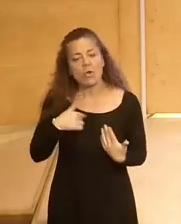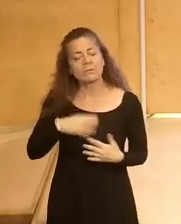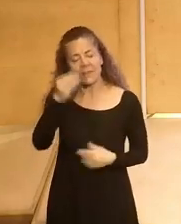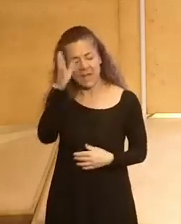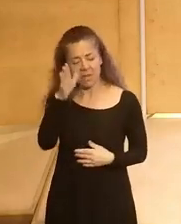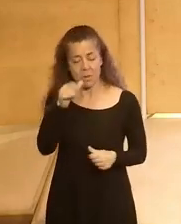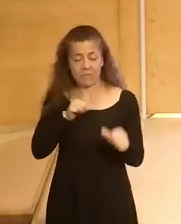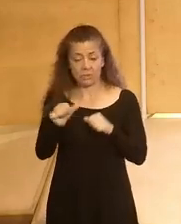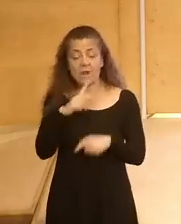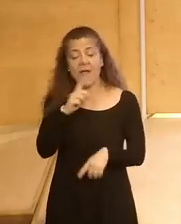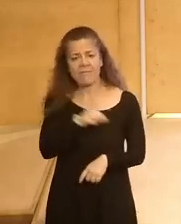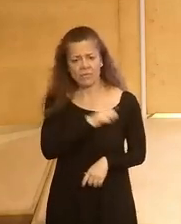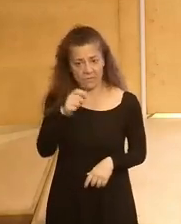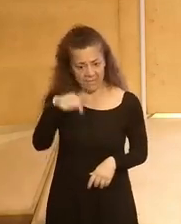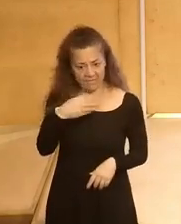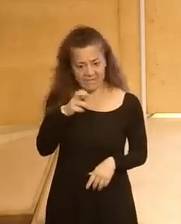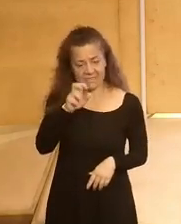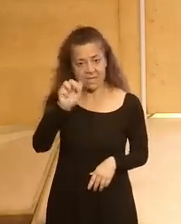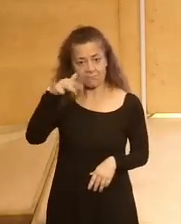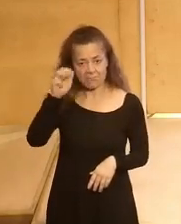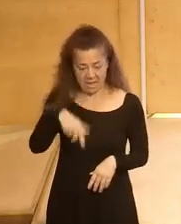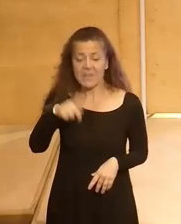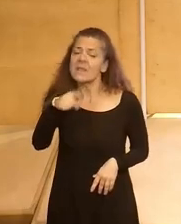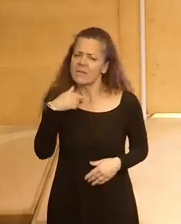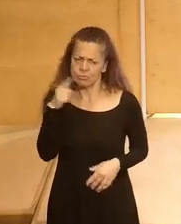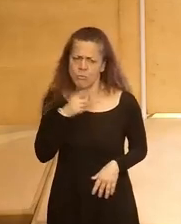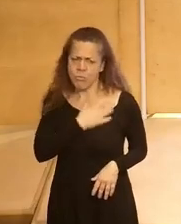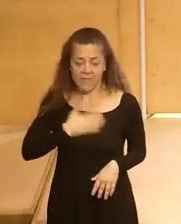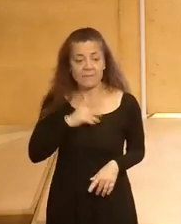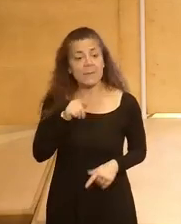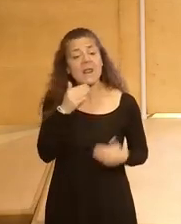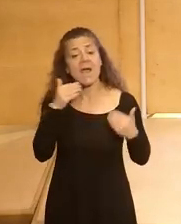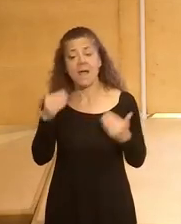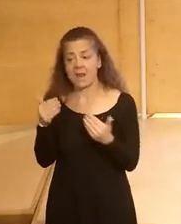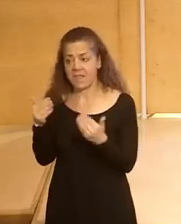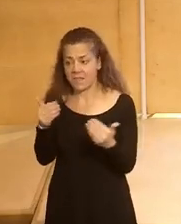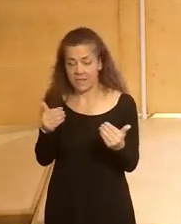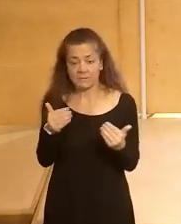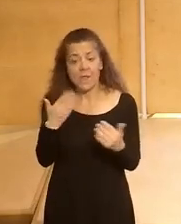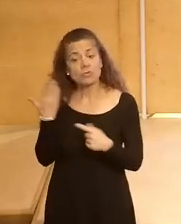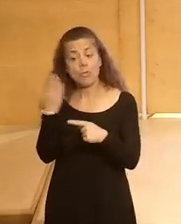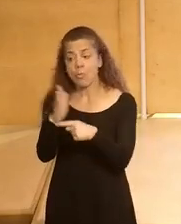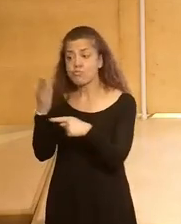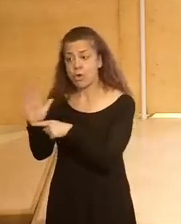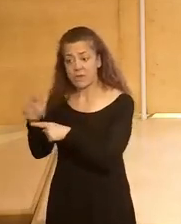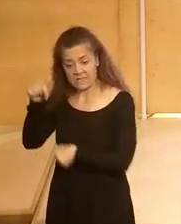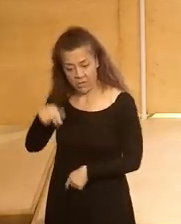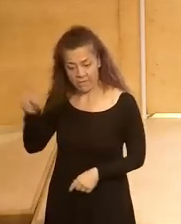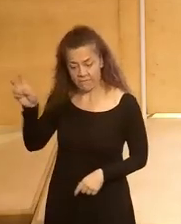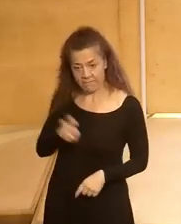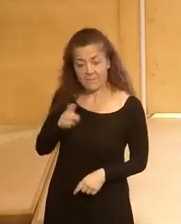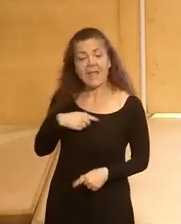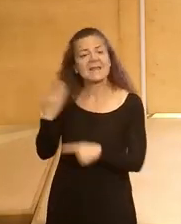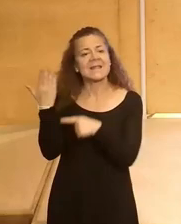para el Futuro y la Fundación Bertelsmann. La verdad que es un placer. También agradecer a los ponentes que tenemos hoy aquí, que van a